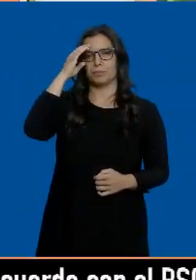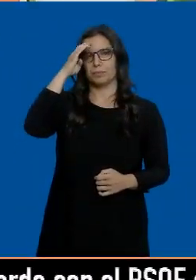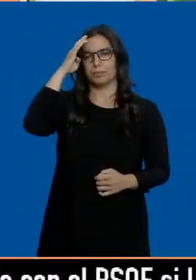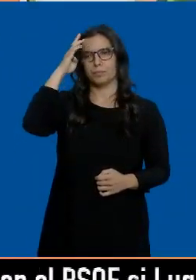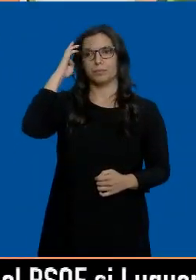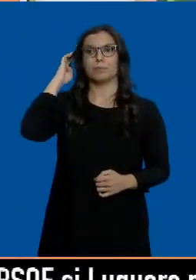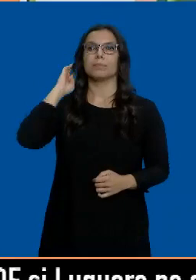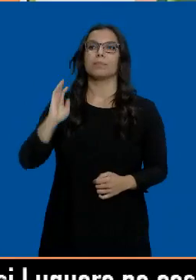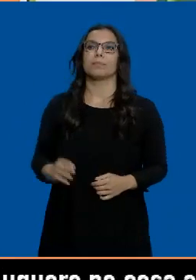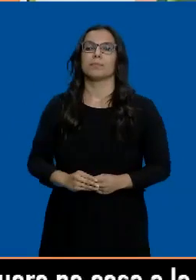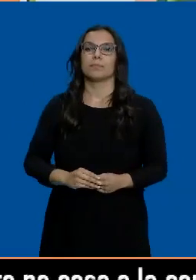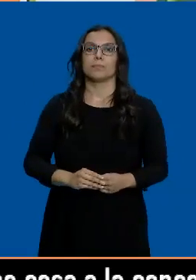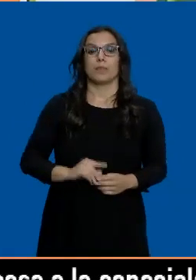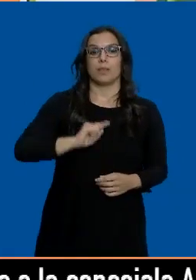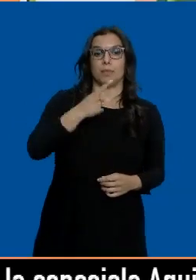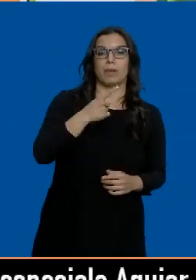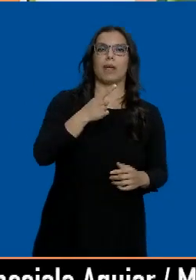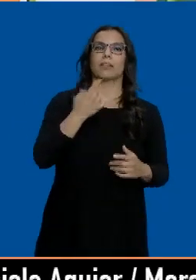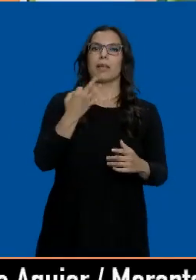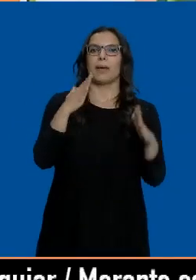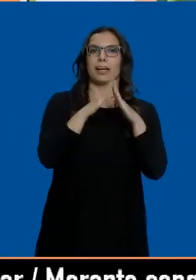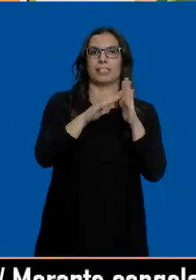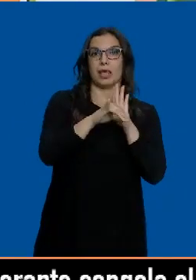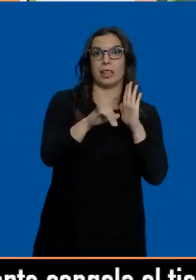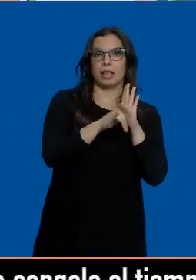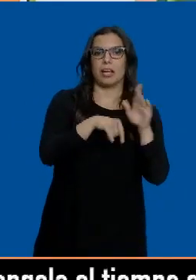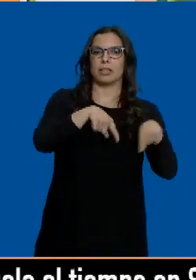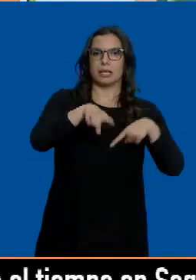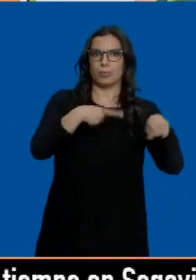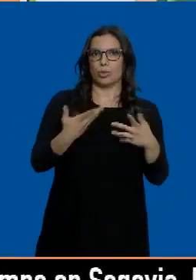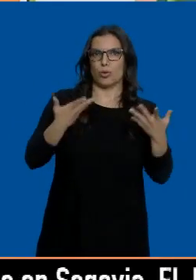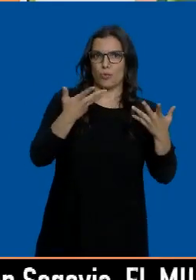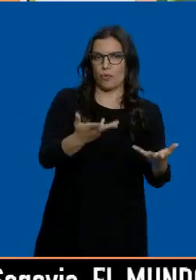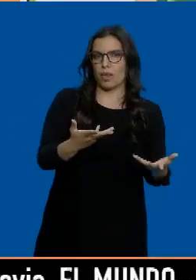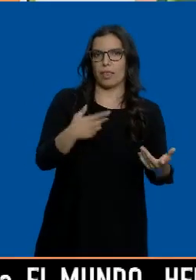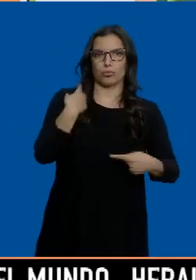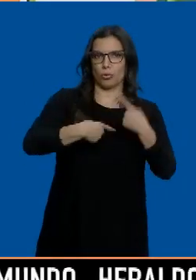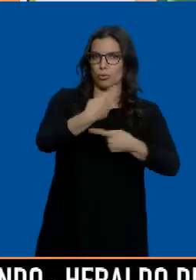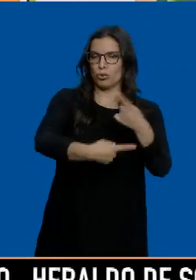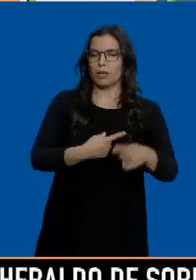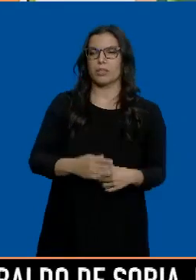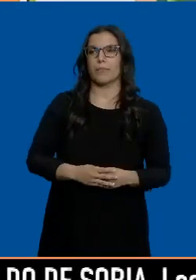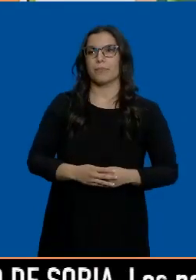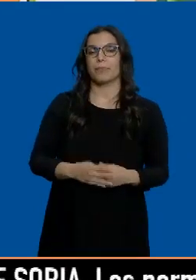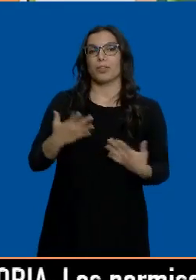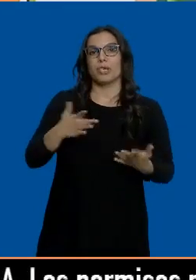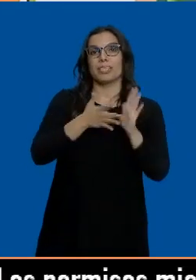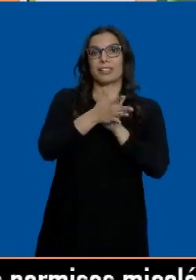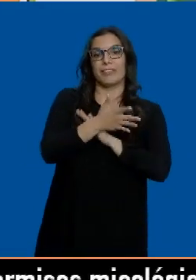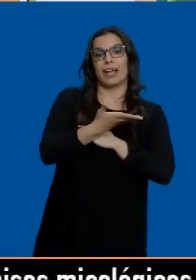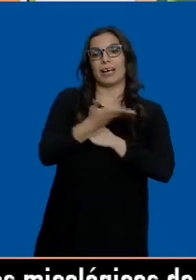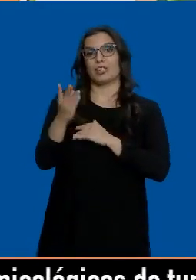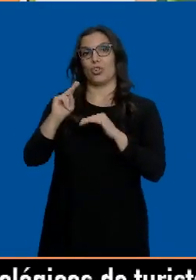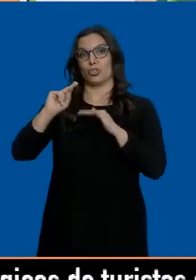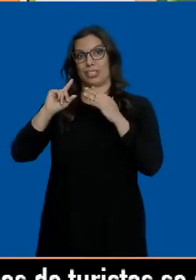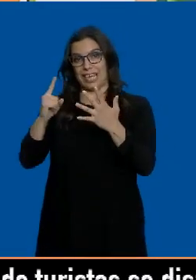La primaria se escolariza cerca del domicilio y se pone transporte escolar todos los días. Entonces estaríamos hablando de los seis de